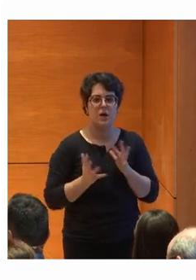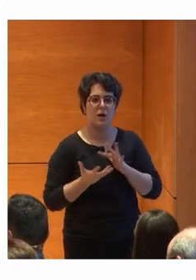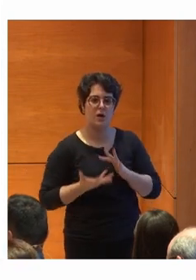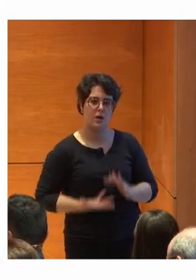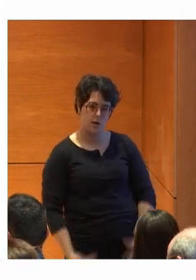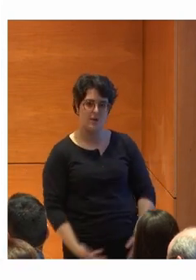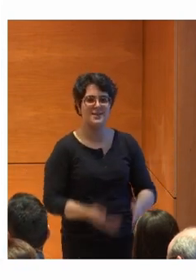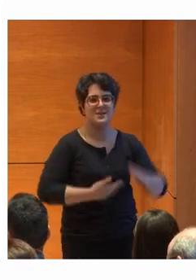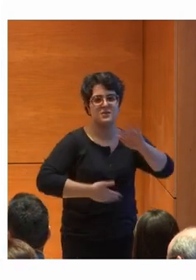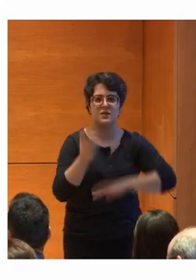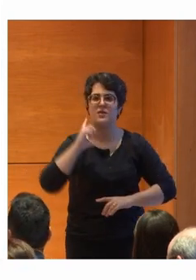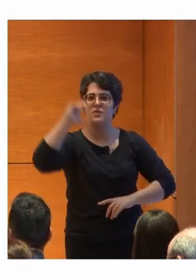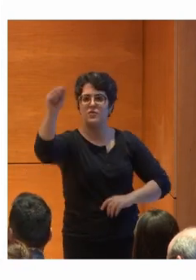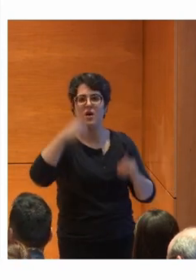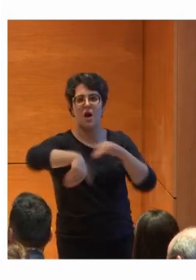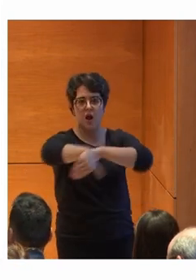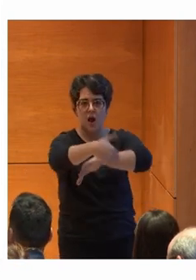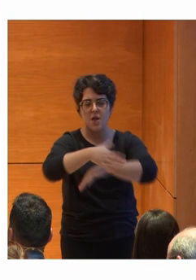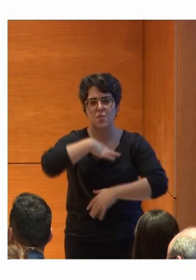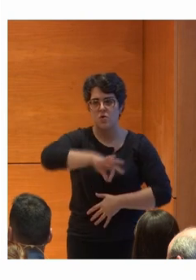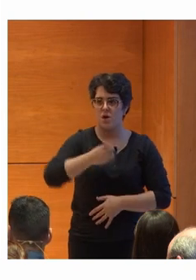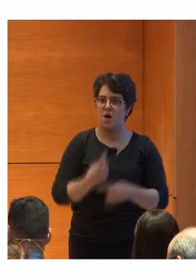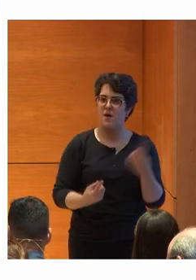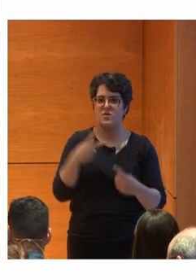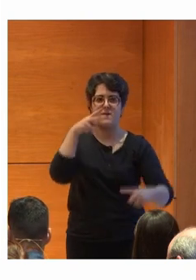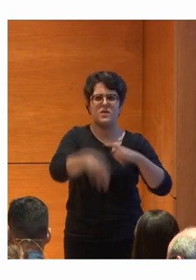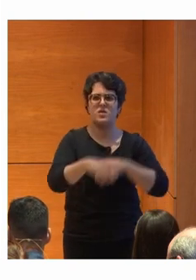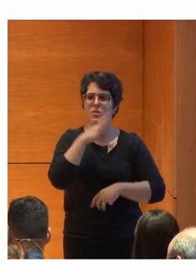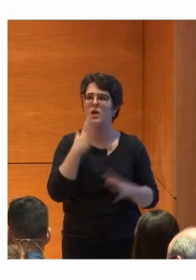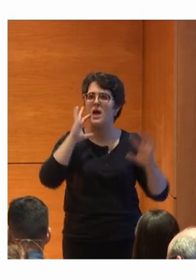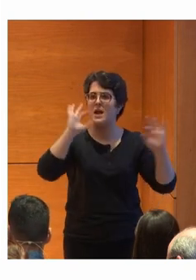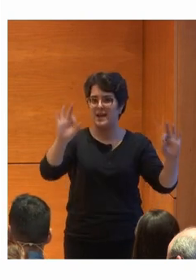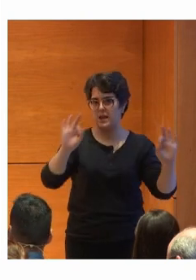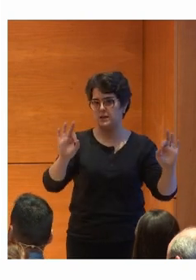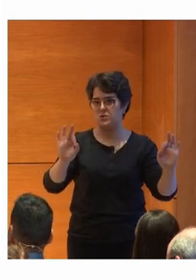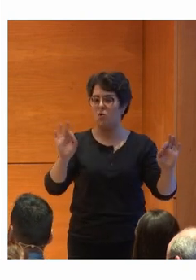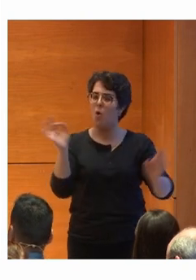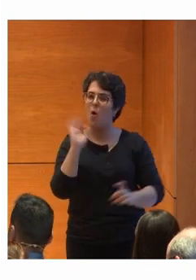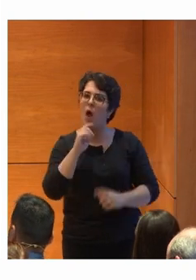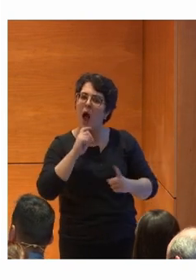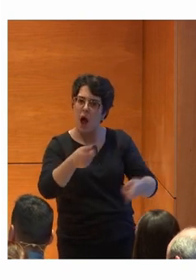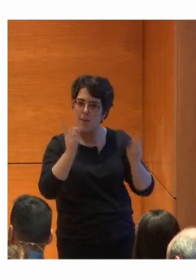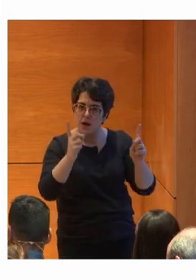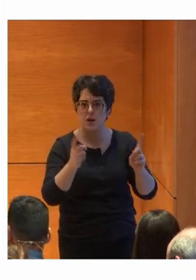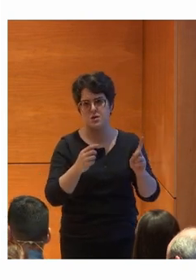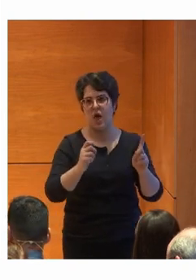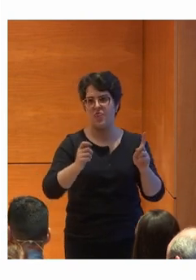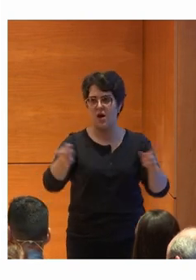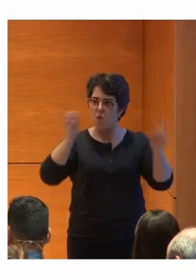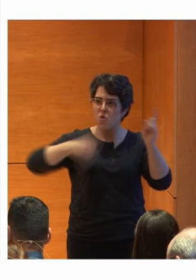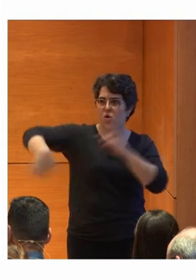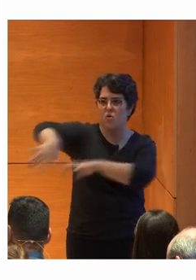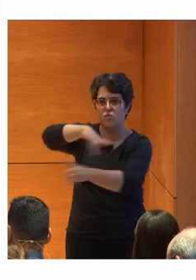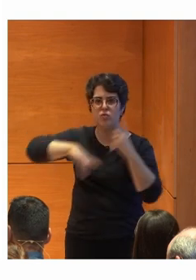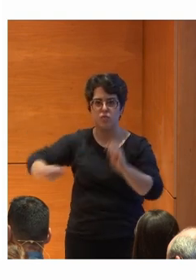salir a la calle, que a veces lo evitábamos por ese riesgo o esa amenaza que podía provocar esos sonidos no